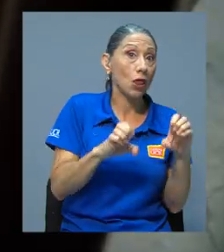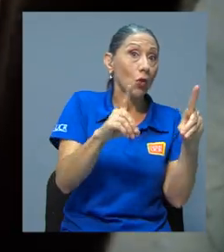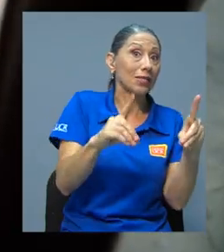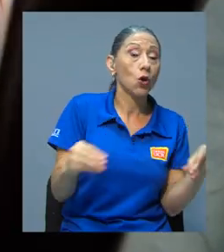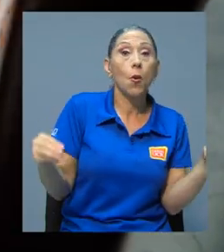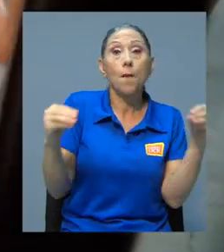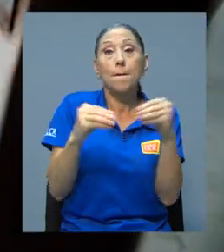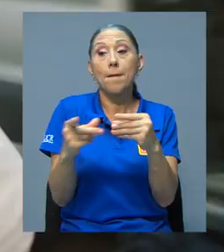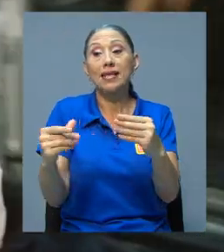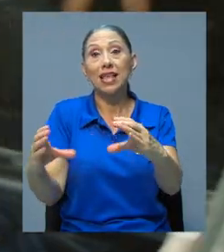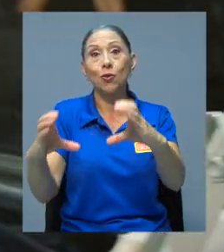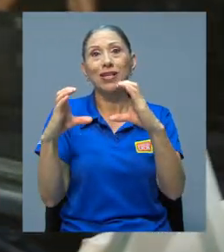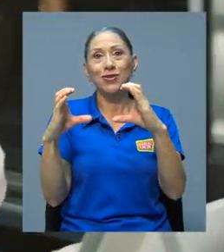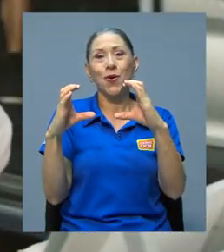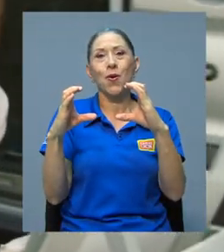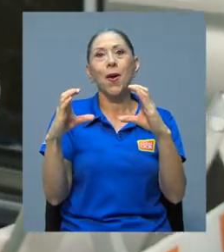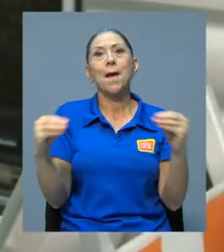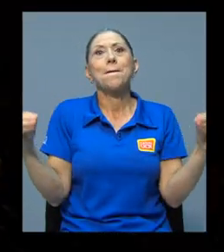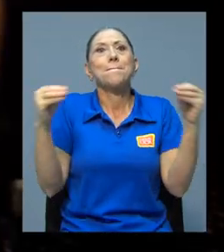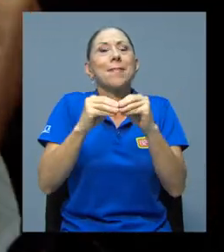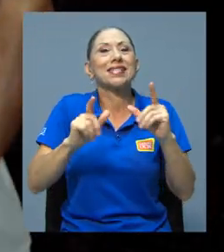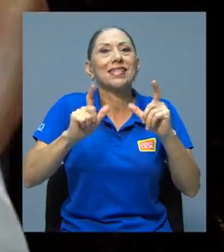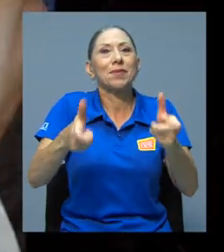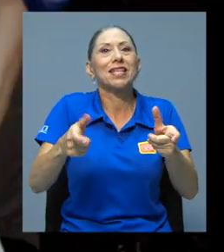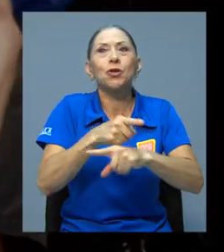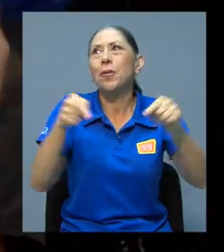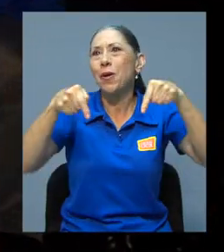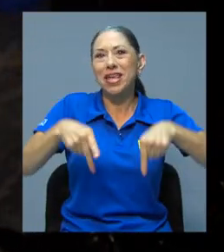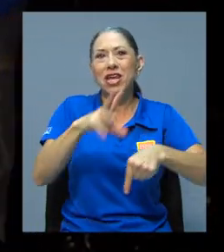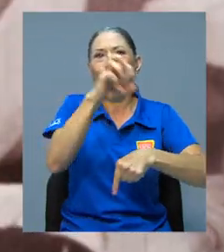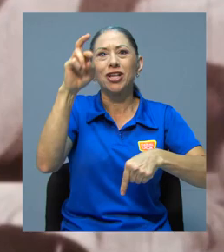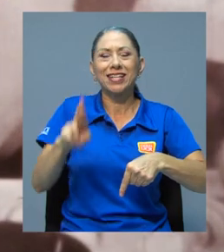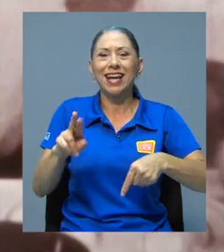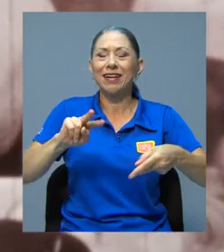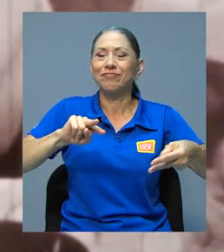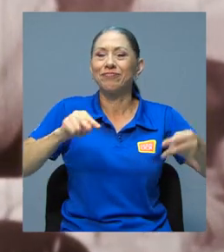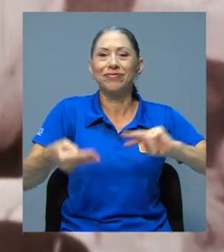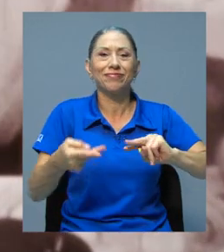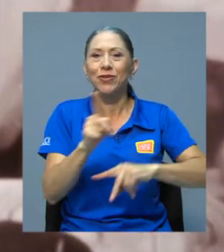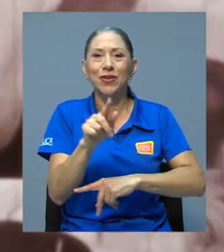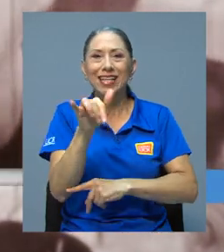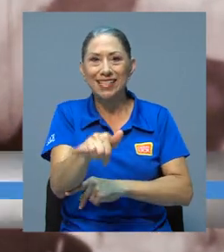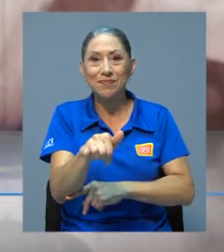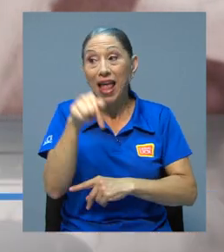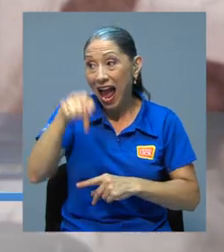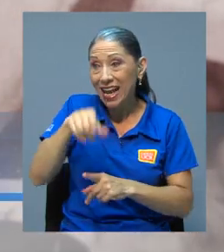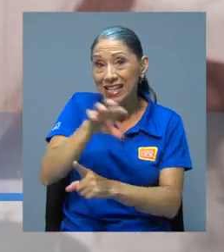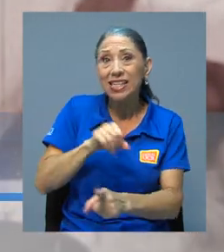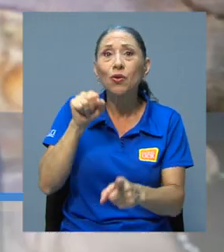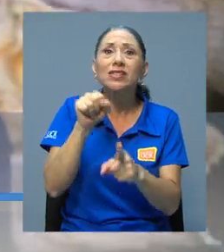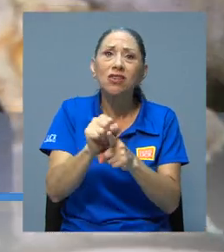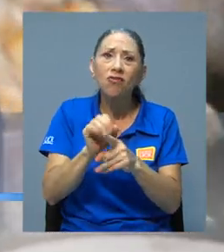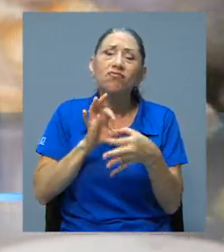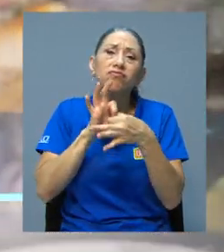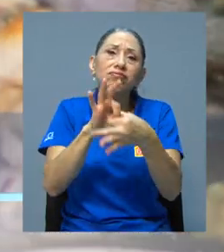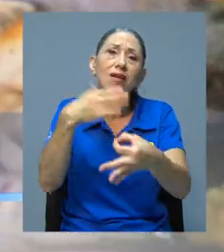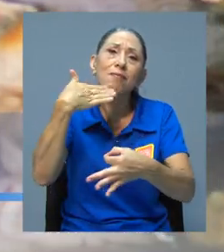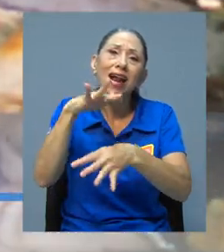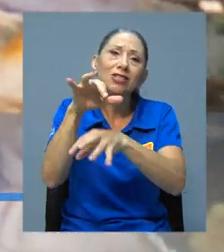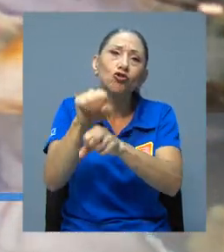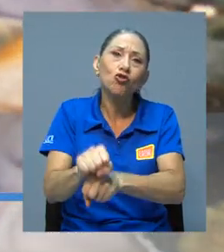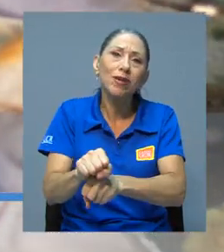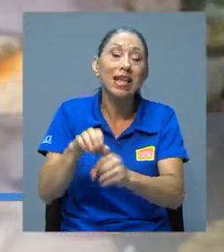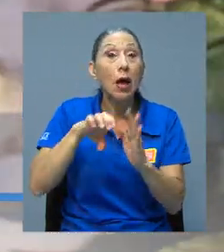económico mayor desperdicio, en el caso de Costa Rica no suele ser así. La situación aquí está más ligada a malas prácticas,